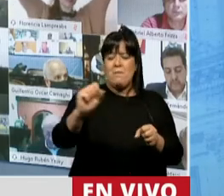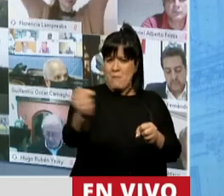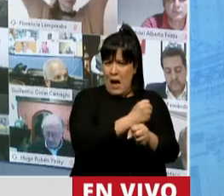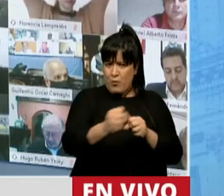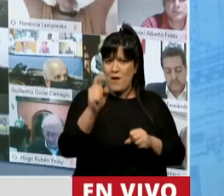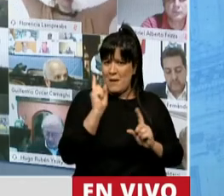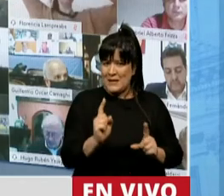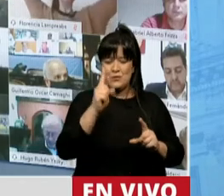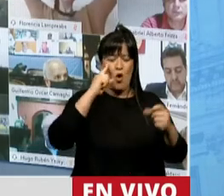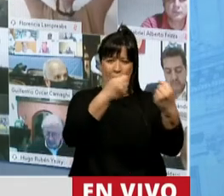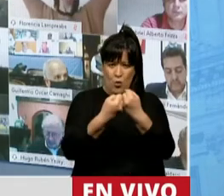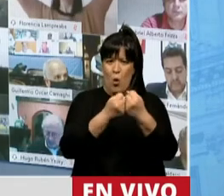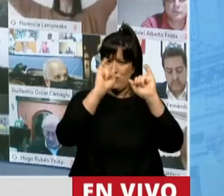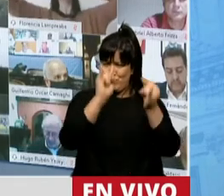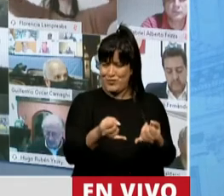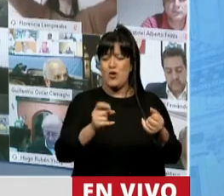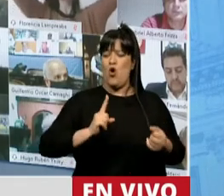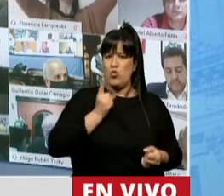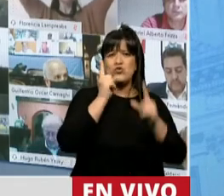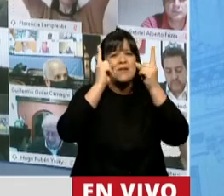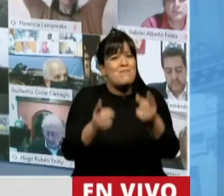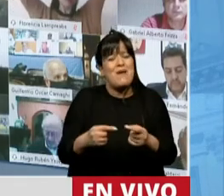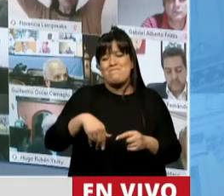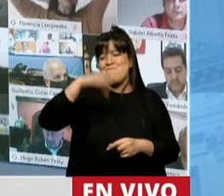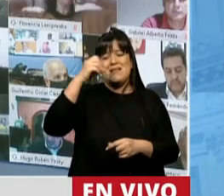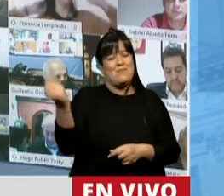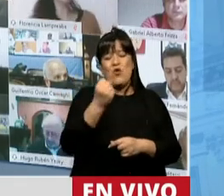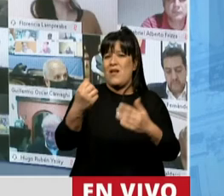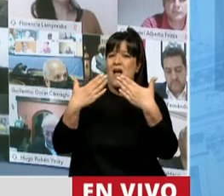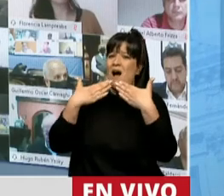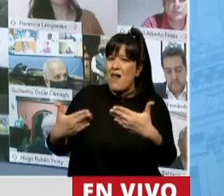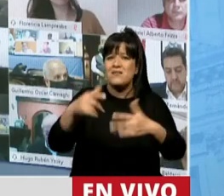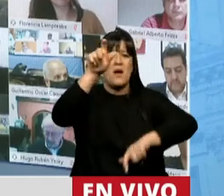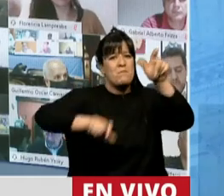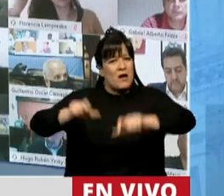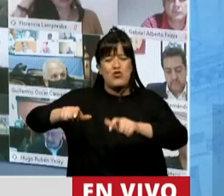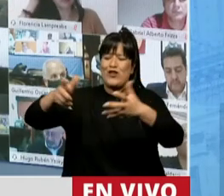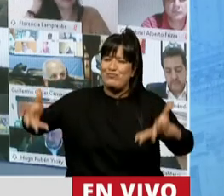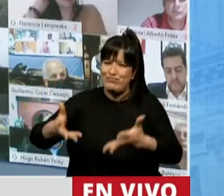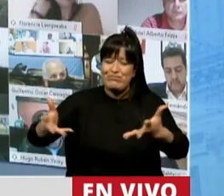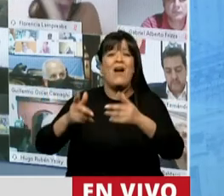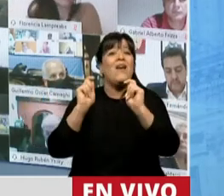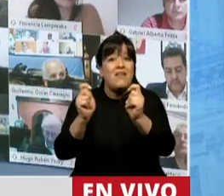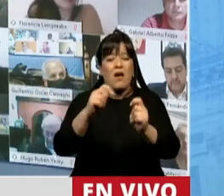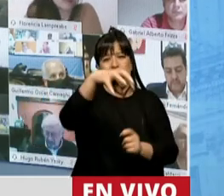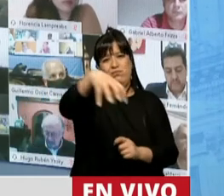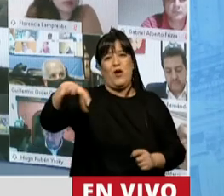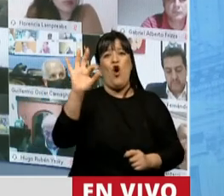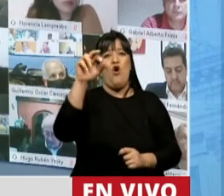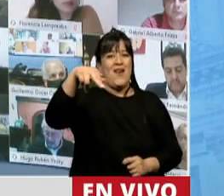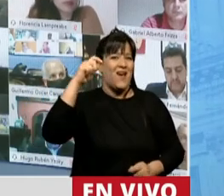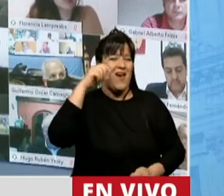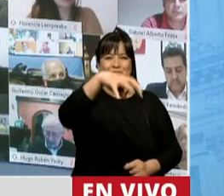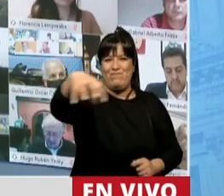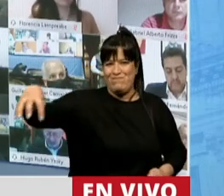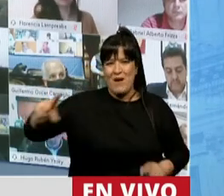de este acuerdo y fundamentalmente agradecer a quienes son los artífices de este acuerdo, señora Presidenta, y que son las organizaciones de la sociedad civil.